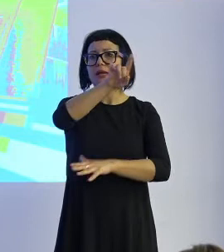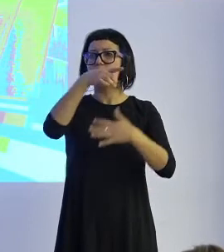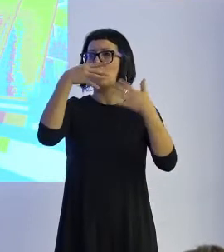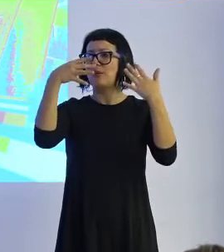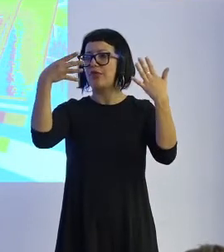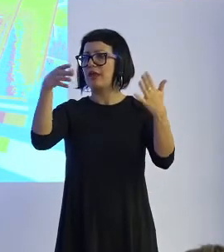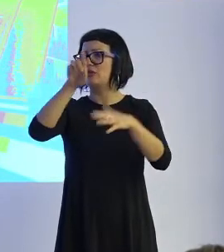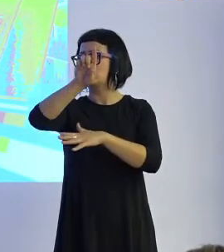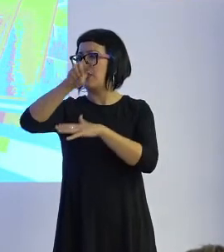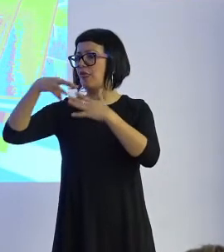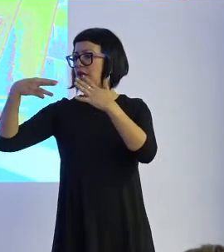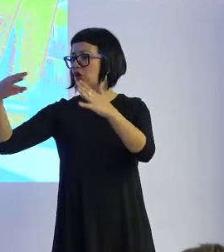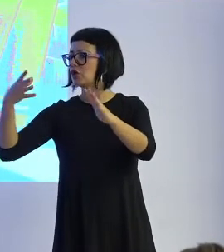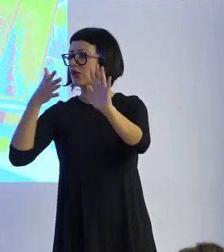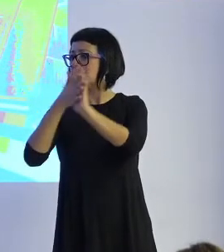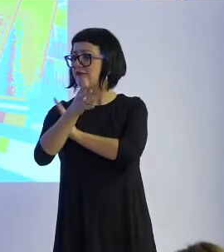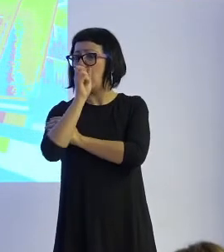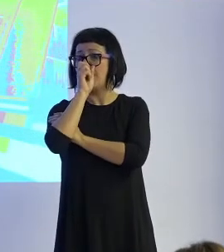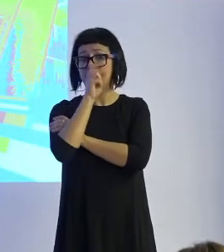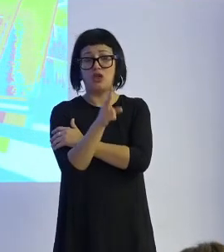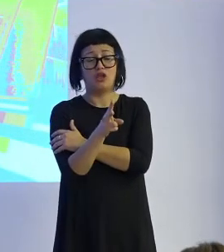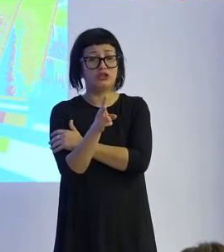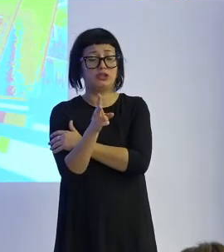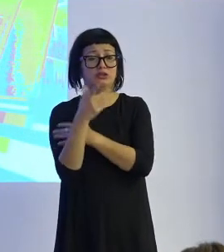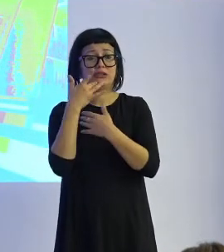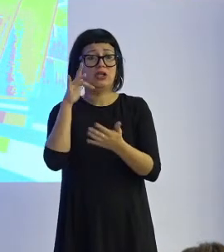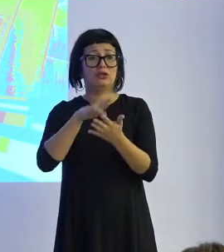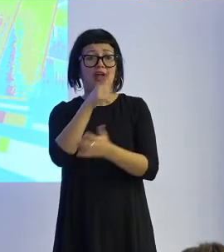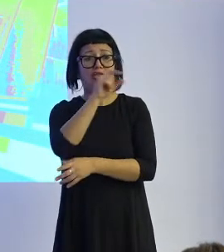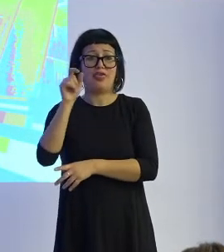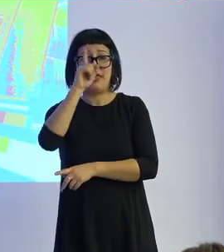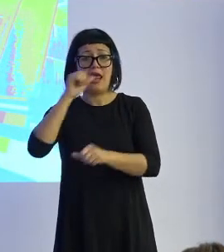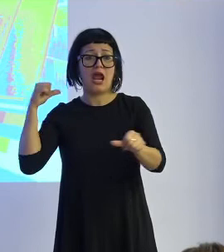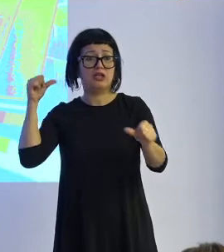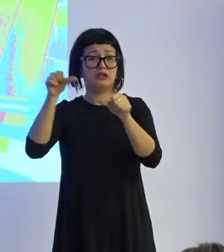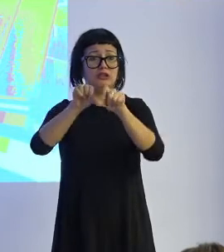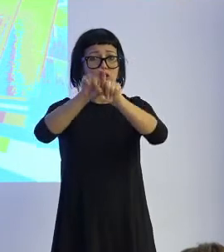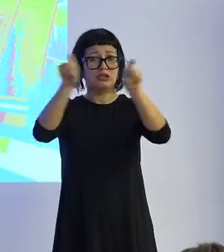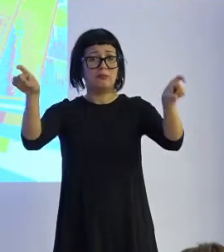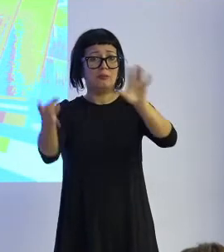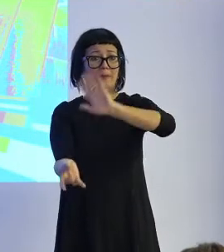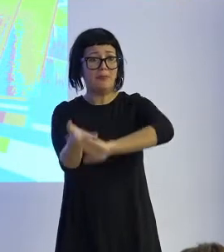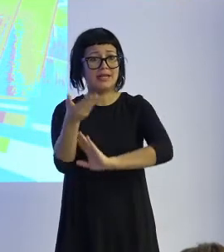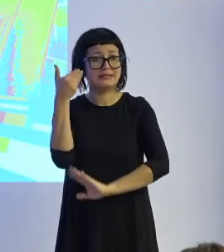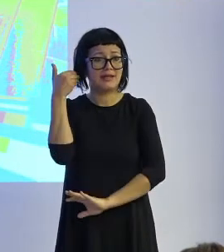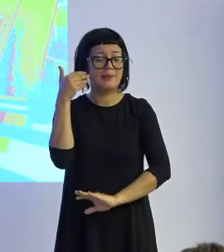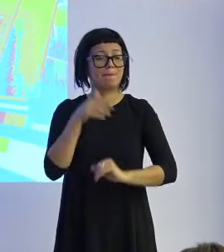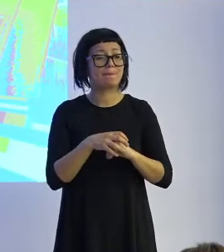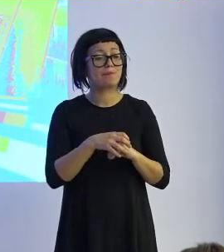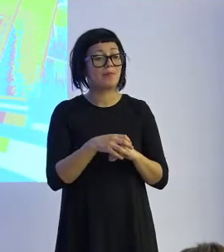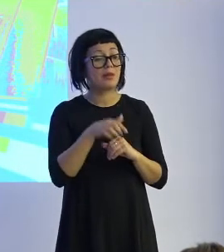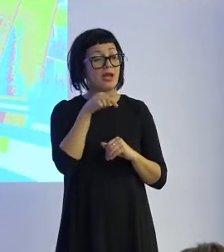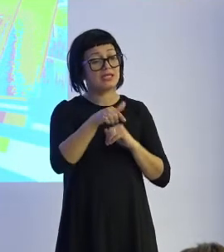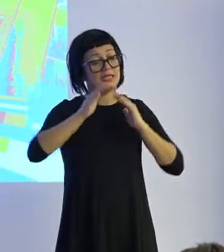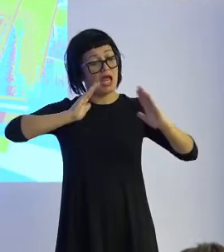es decir dentro de un par de años cumpliremos 100 años como empresa por aquellos